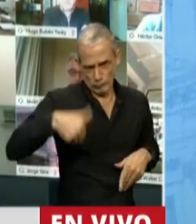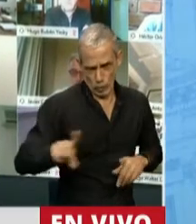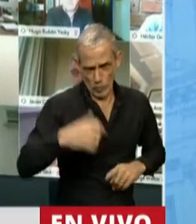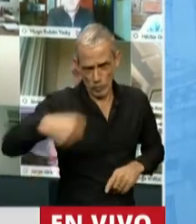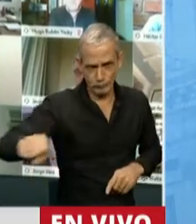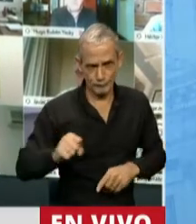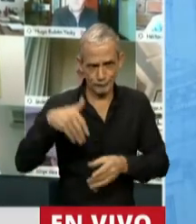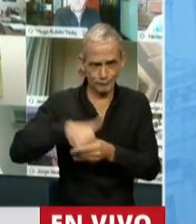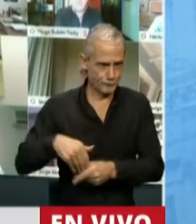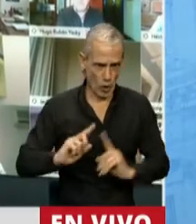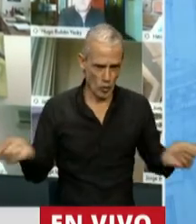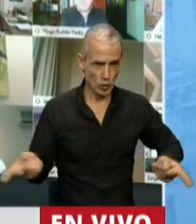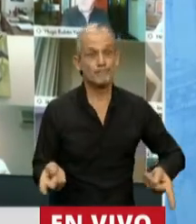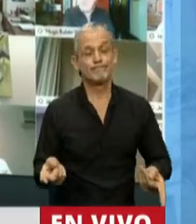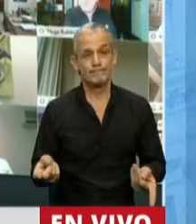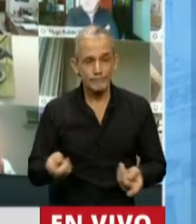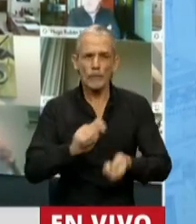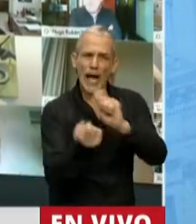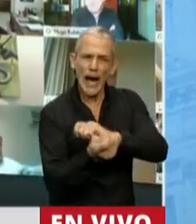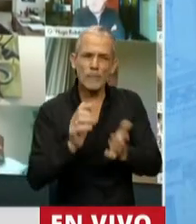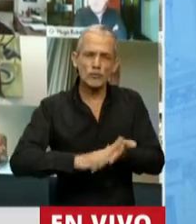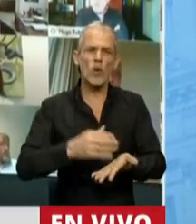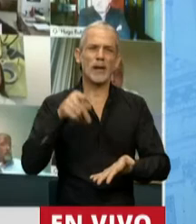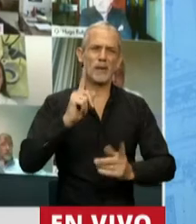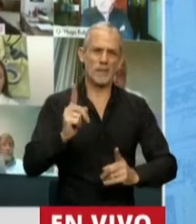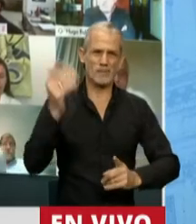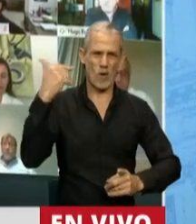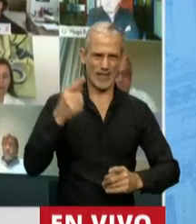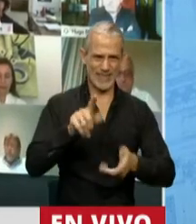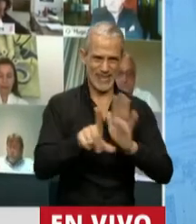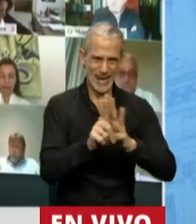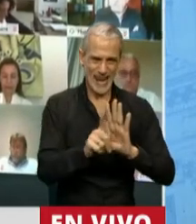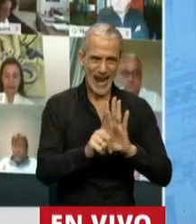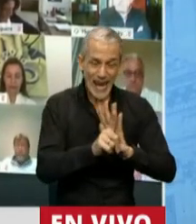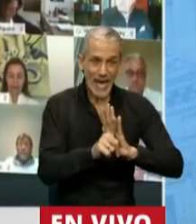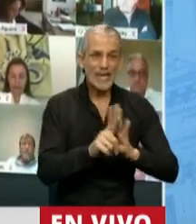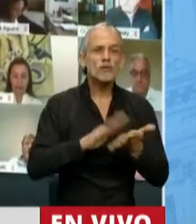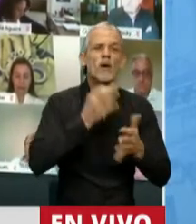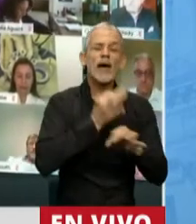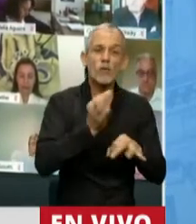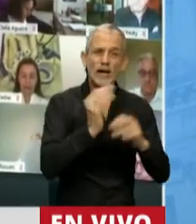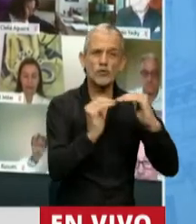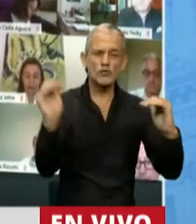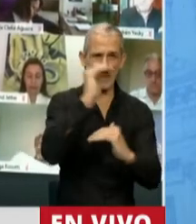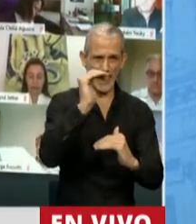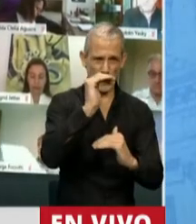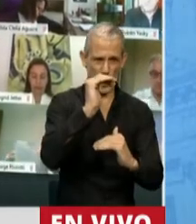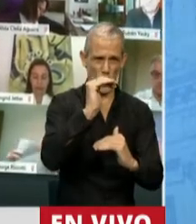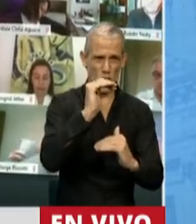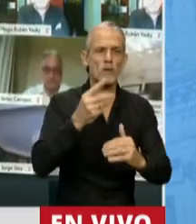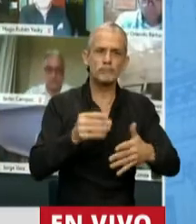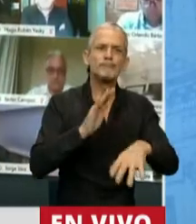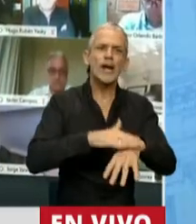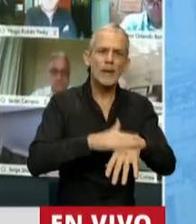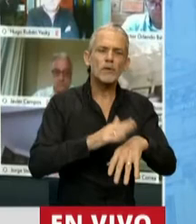a votar. En la reforma e incorporación que se le hizo a la ley de educación superior definiendo la